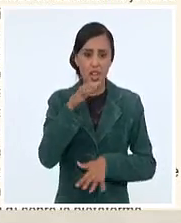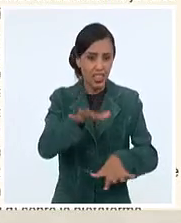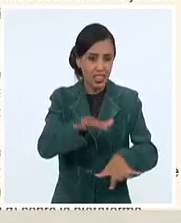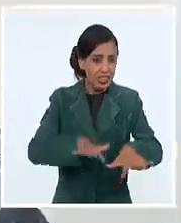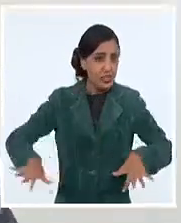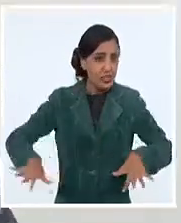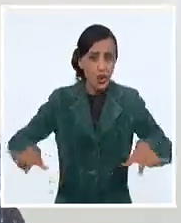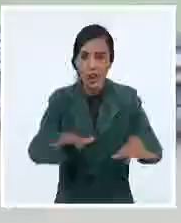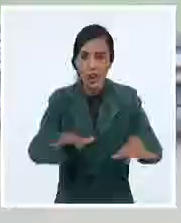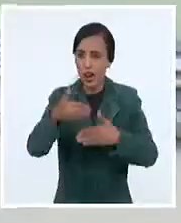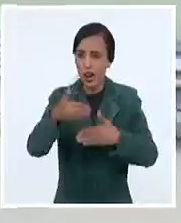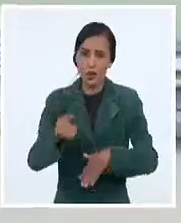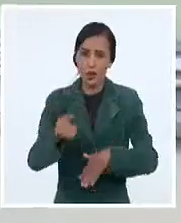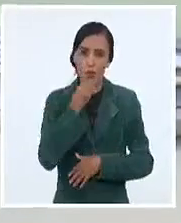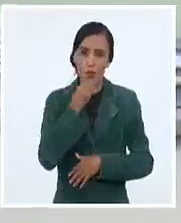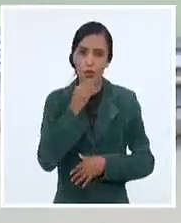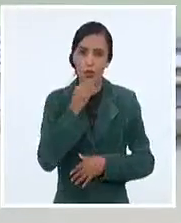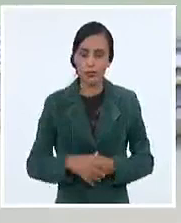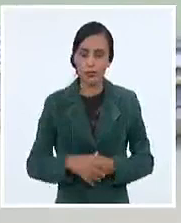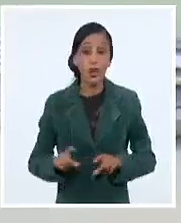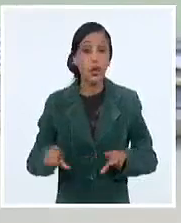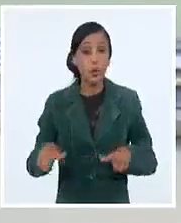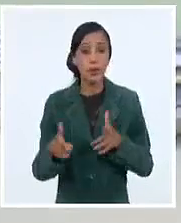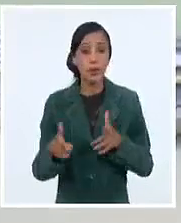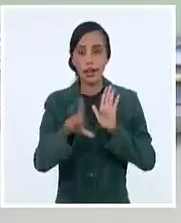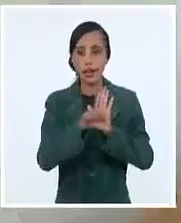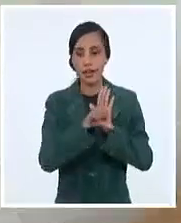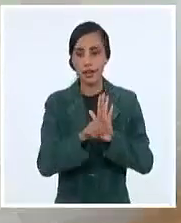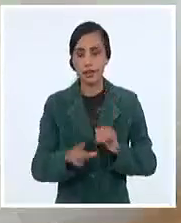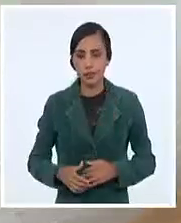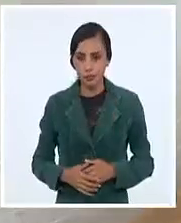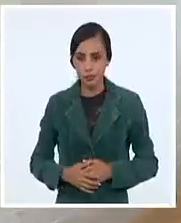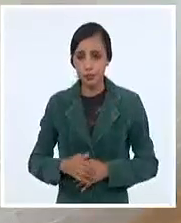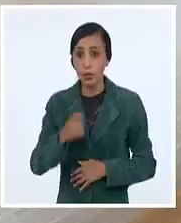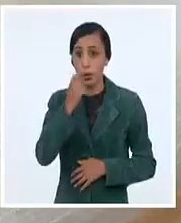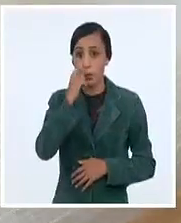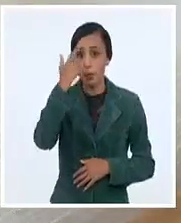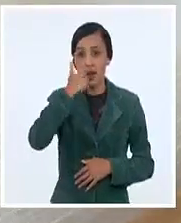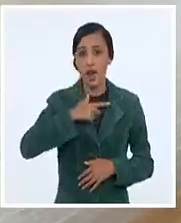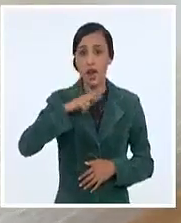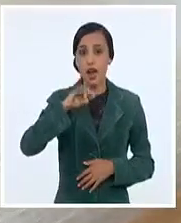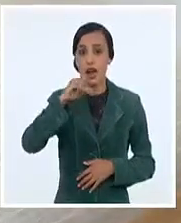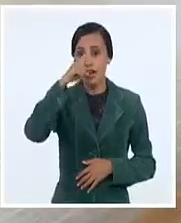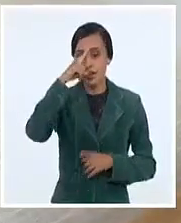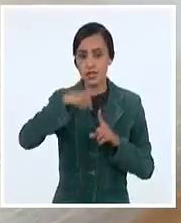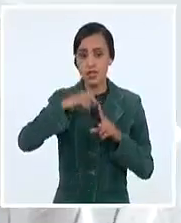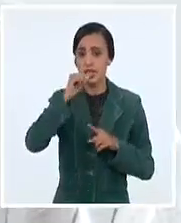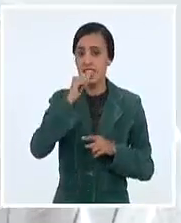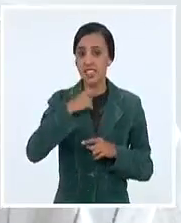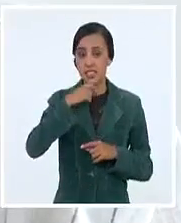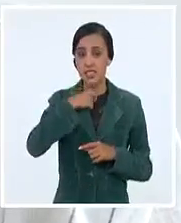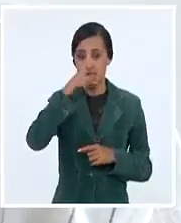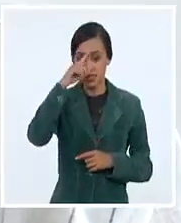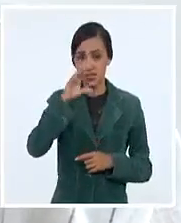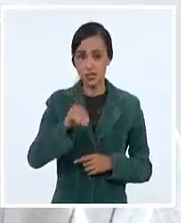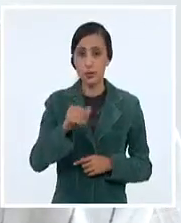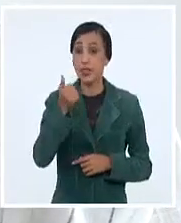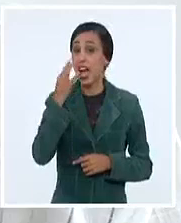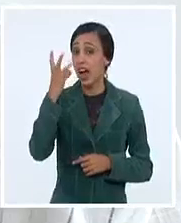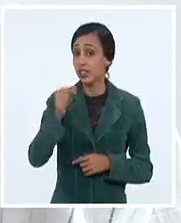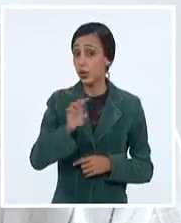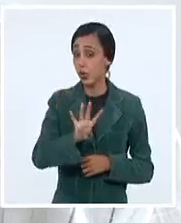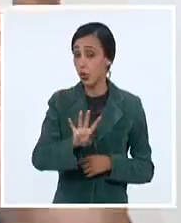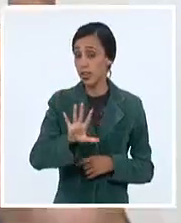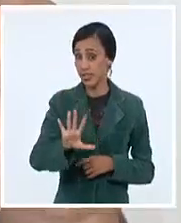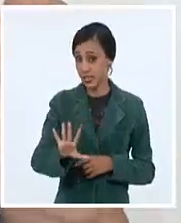de la ley. Sobre el acatamiento de la ley, precisamente, Aristides Hernández argumentó. El artículo 45 de la